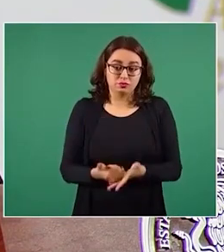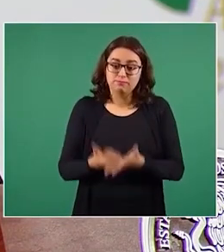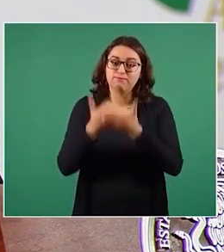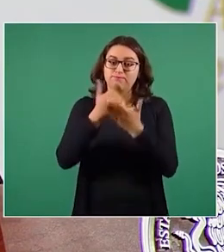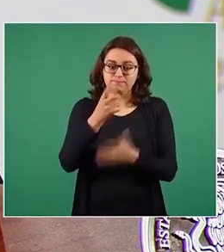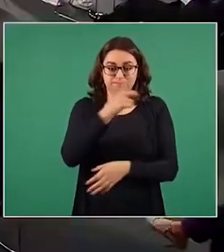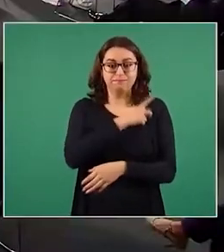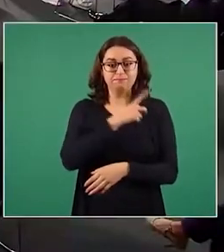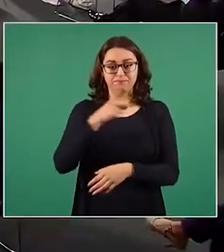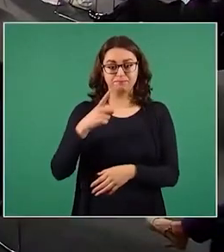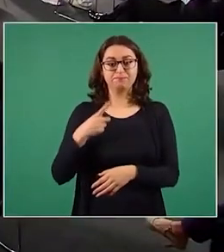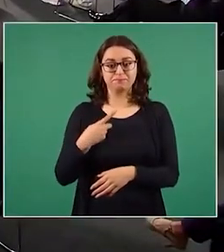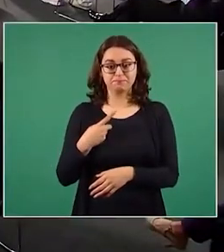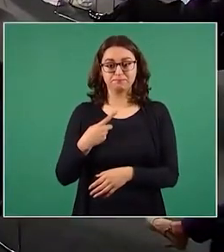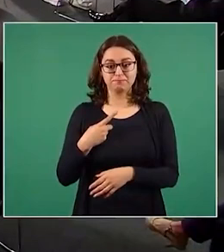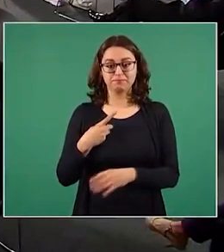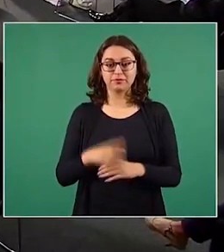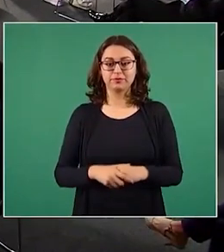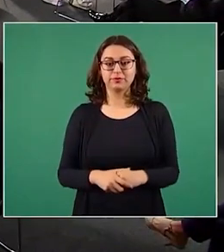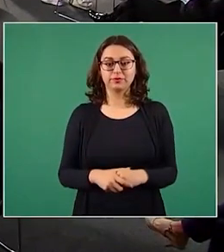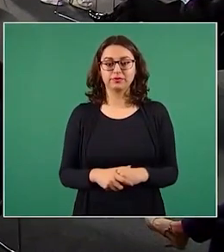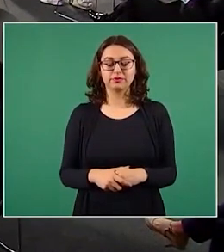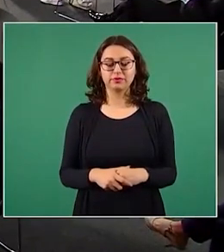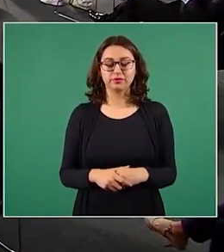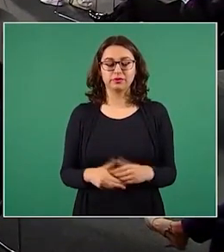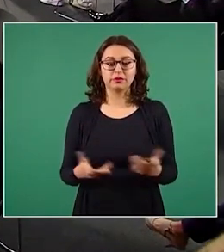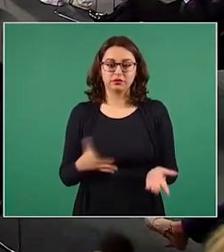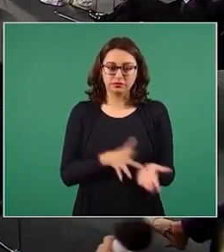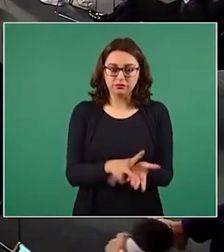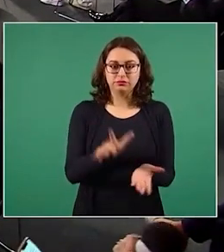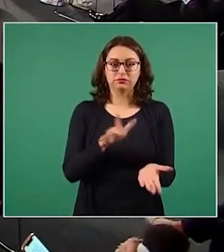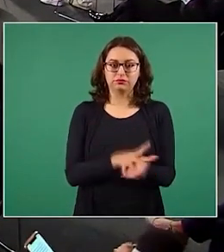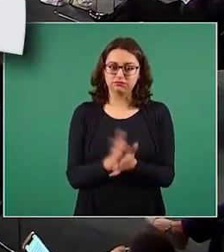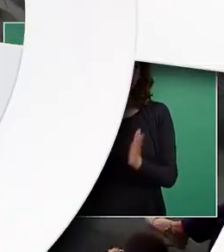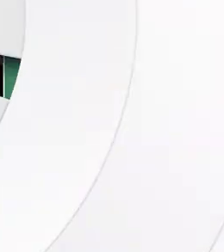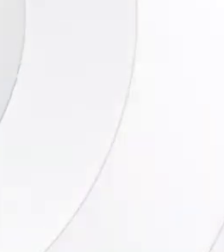todos, tenemos que apoyar.